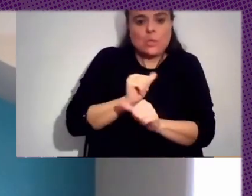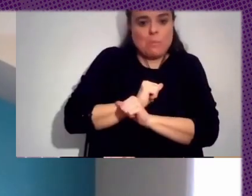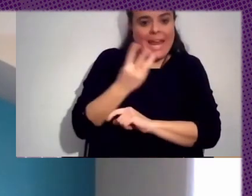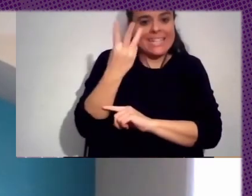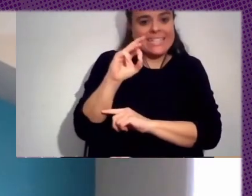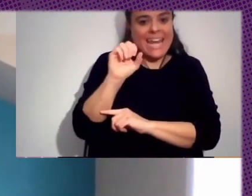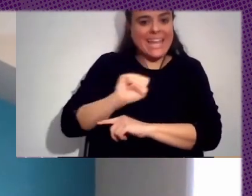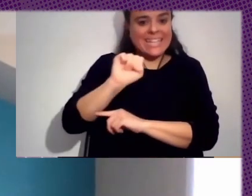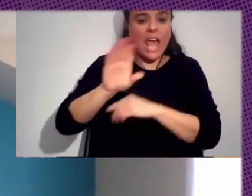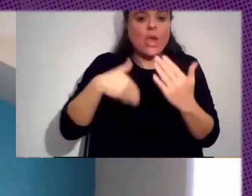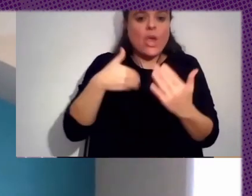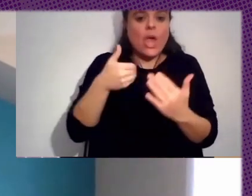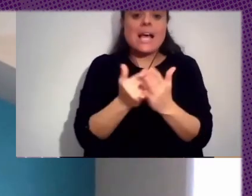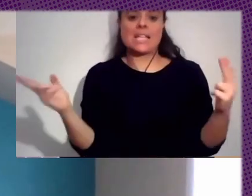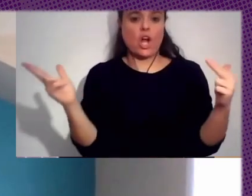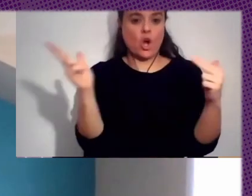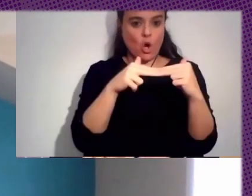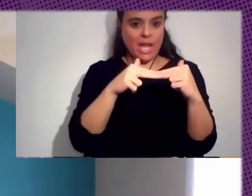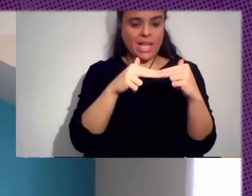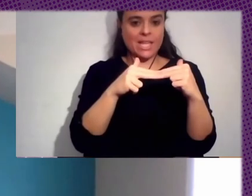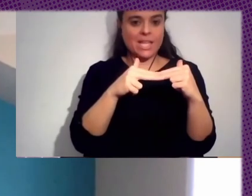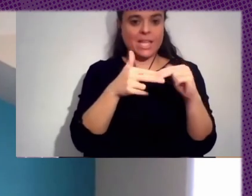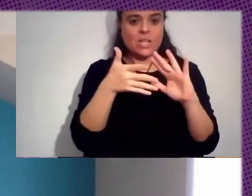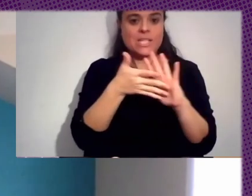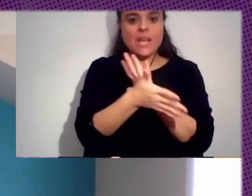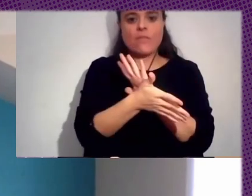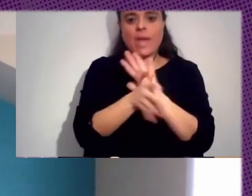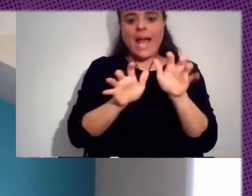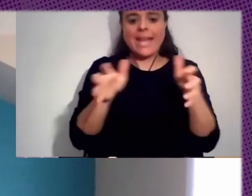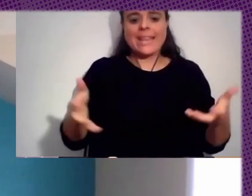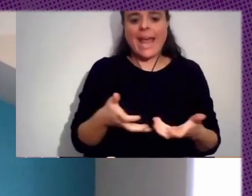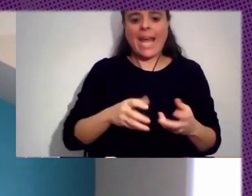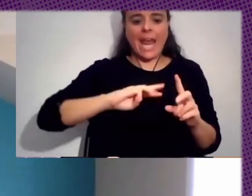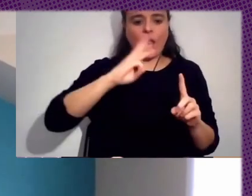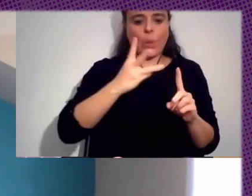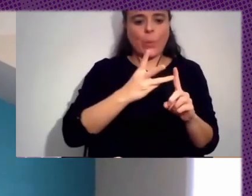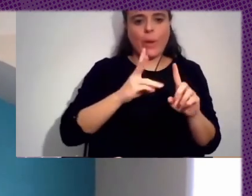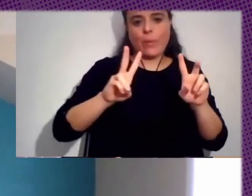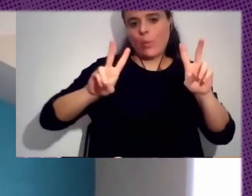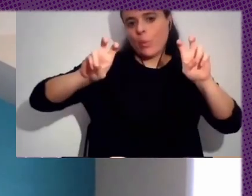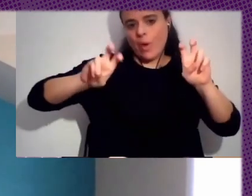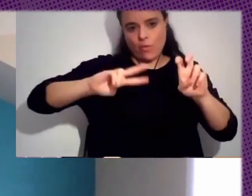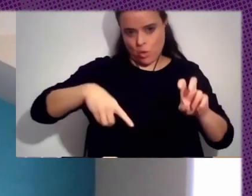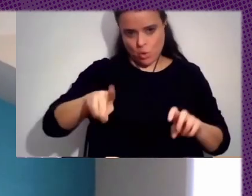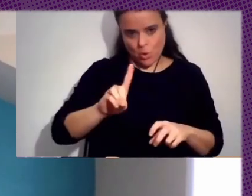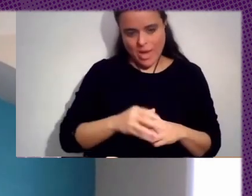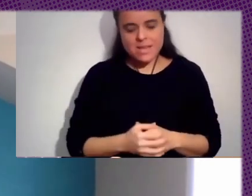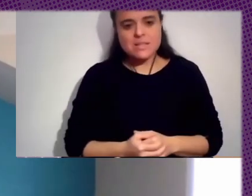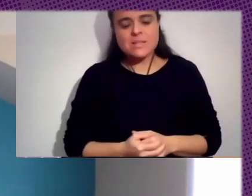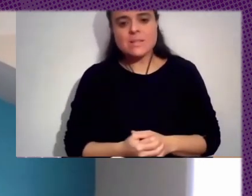O La Internet No Es Algo No Es Algo Y La Web No Son Ya Nada Nuevo Y Pero Pero Pero